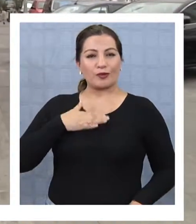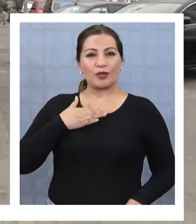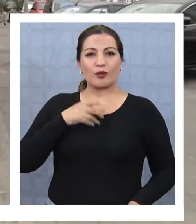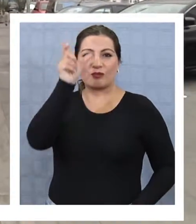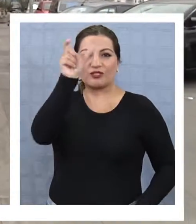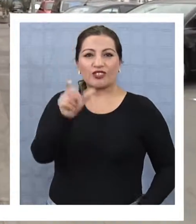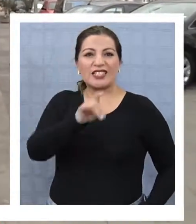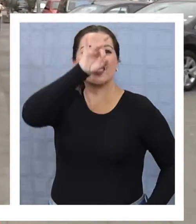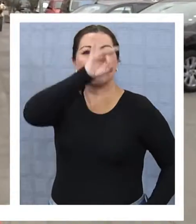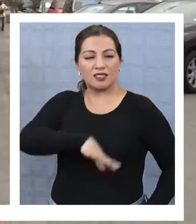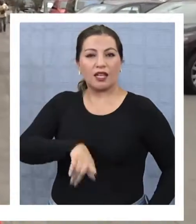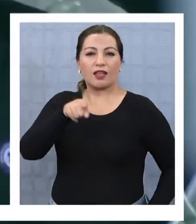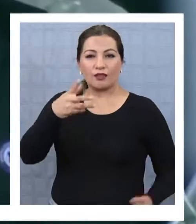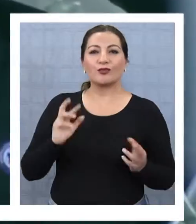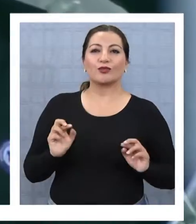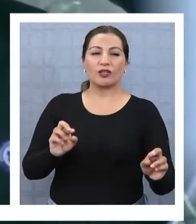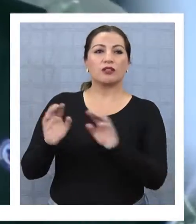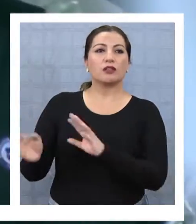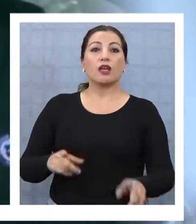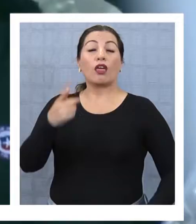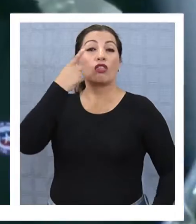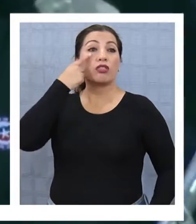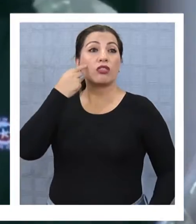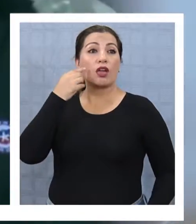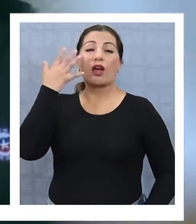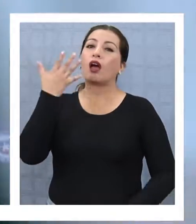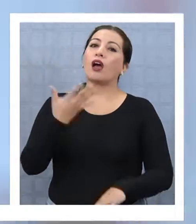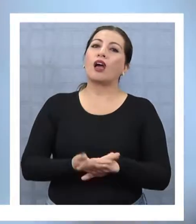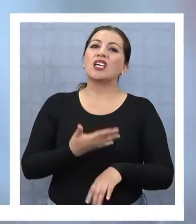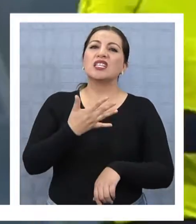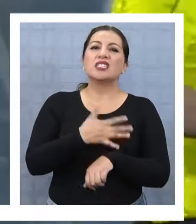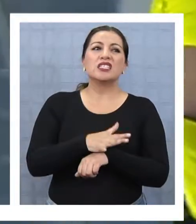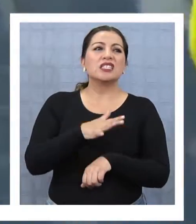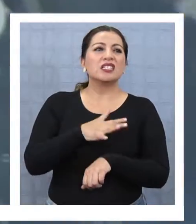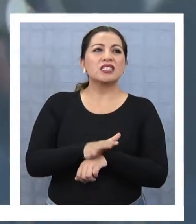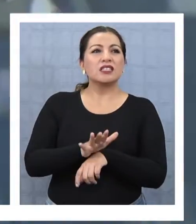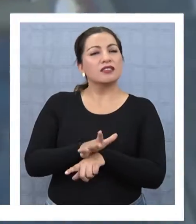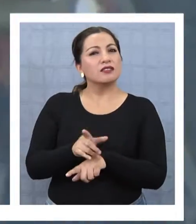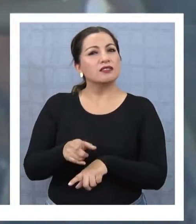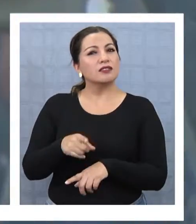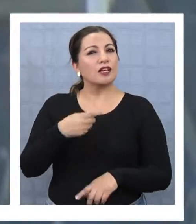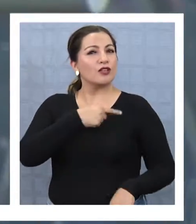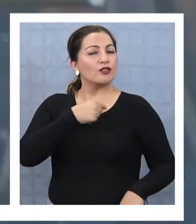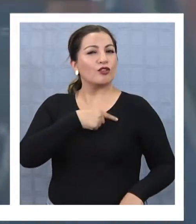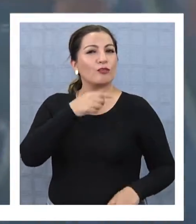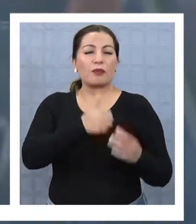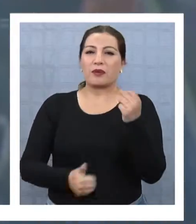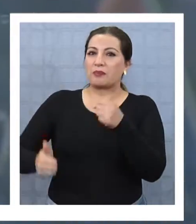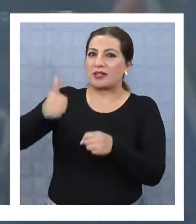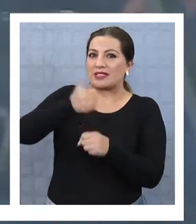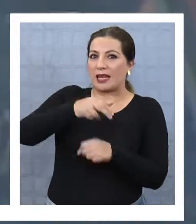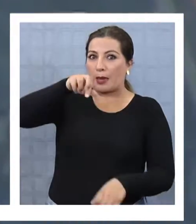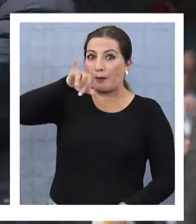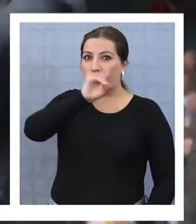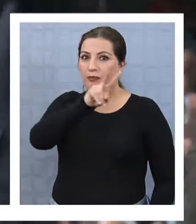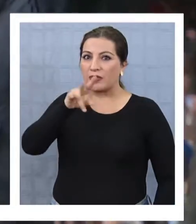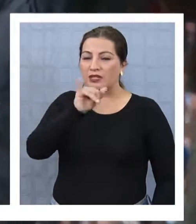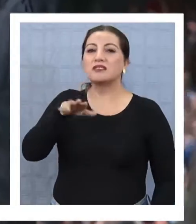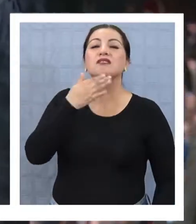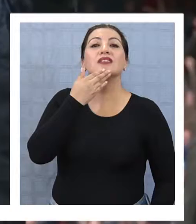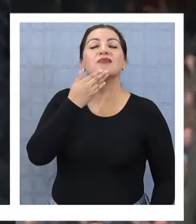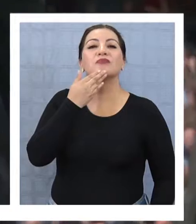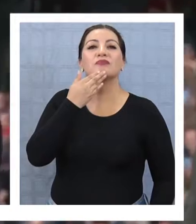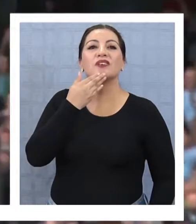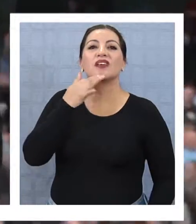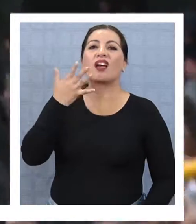un chileno para esta oportunidad. En estos días han aparecido más de 15 posibles nombres para reemplazar a Juan Antonio Pizzi. Además de los